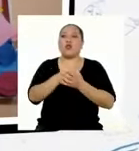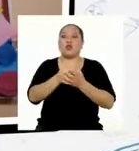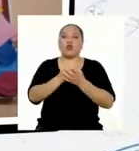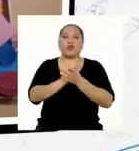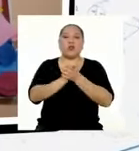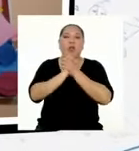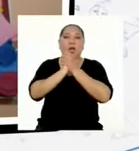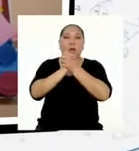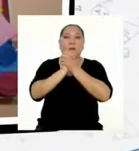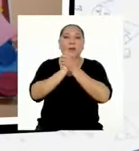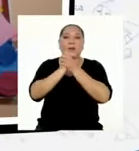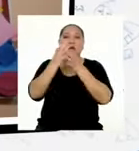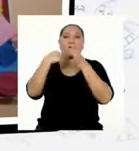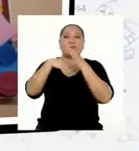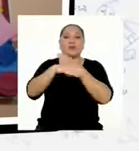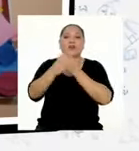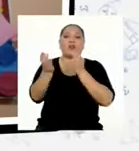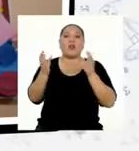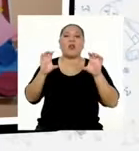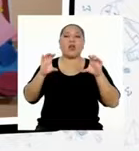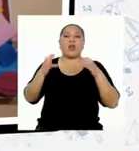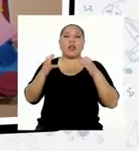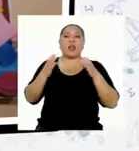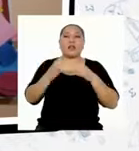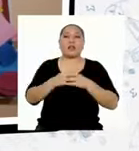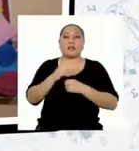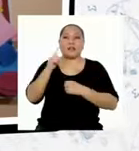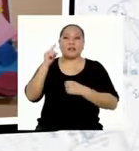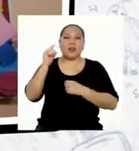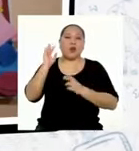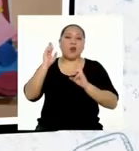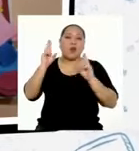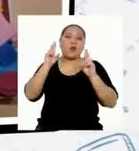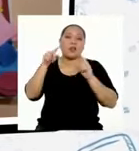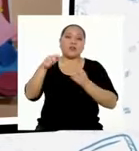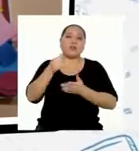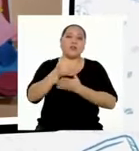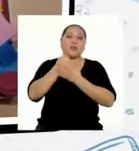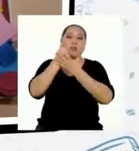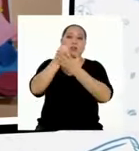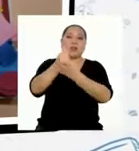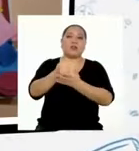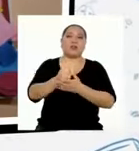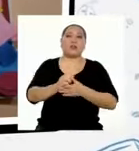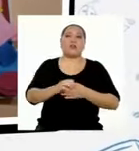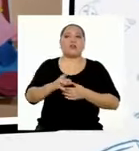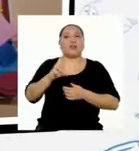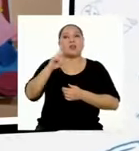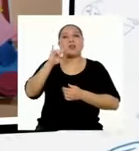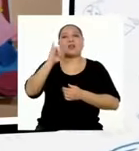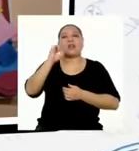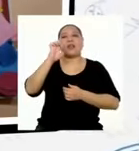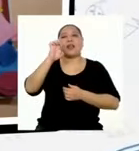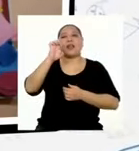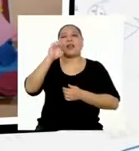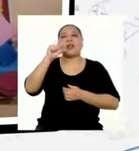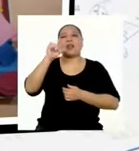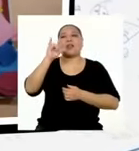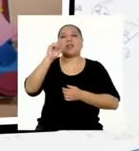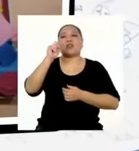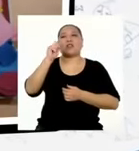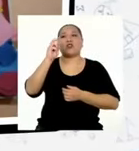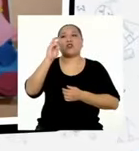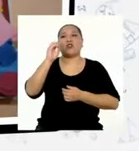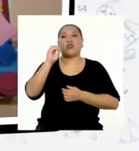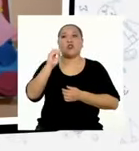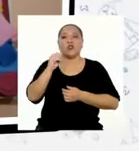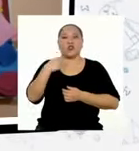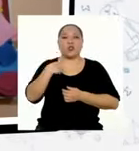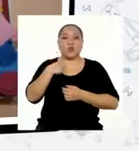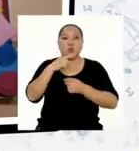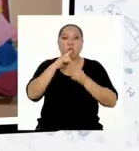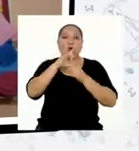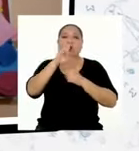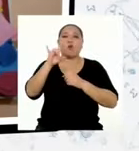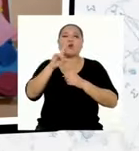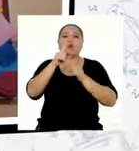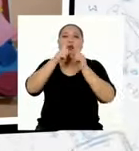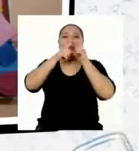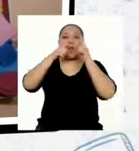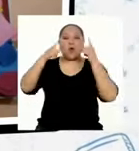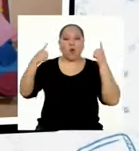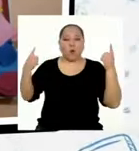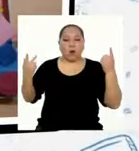Y espero que esto les sirva de mucha ayuda. En el registro, voy a usar un lenguaje coloquial.